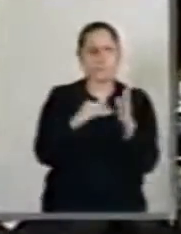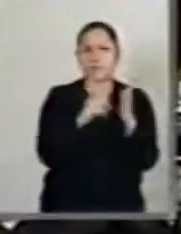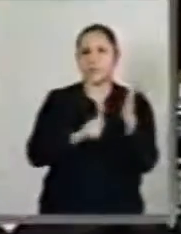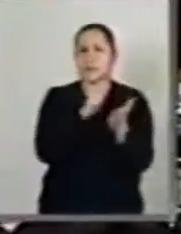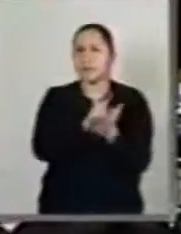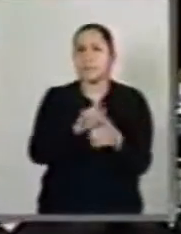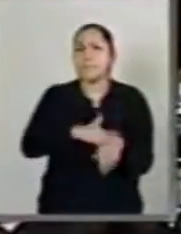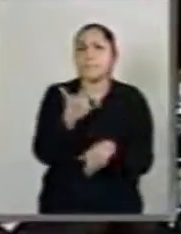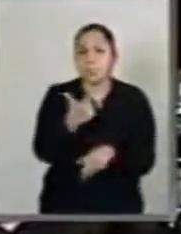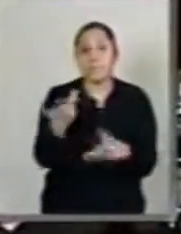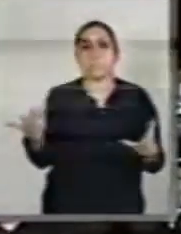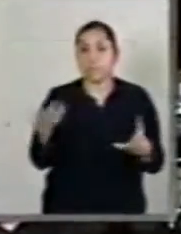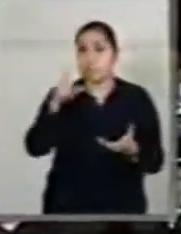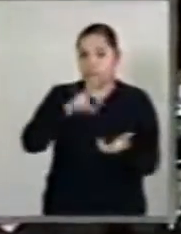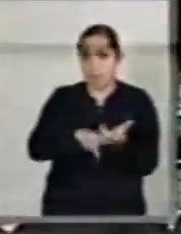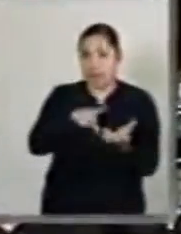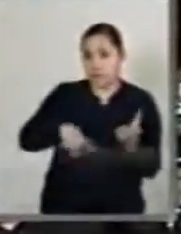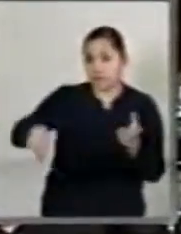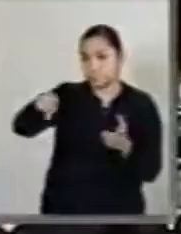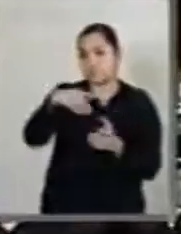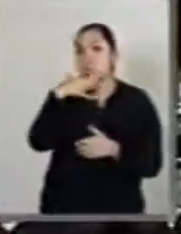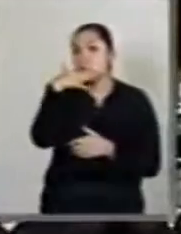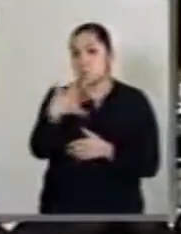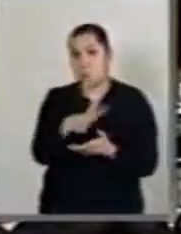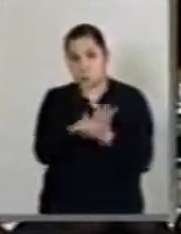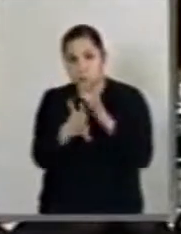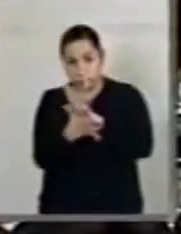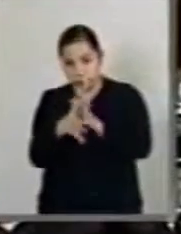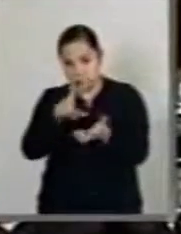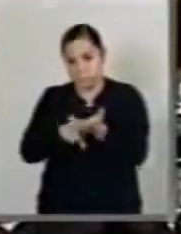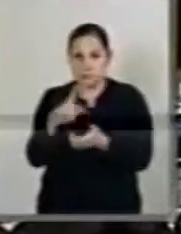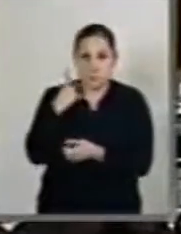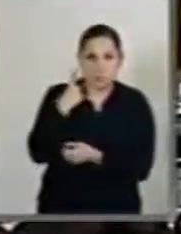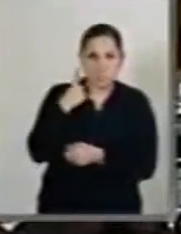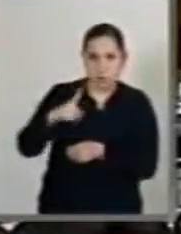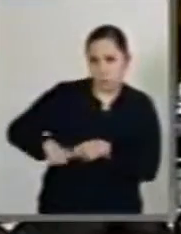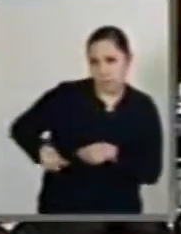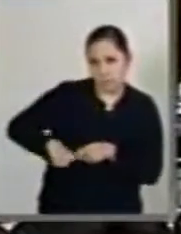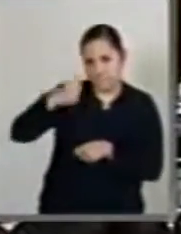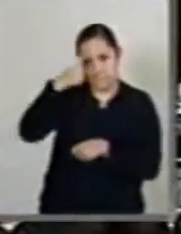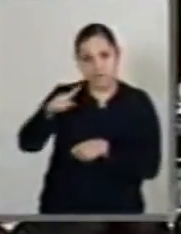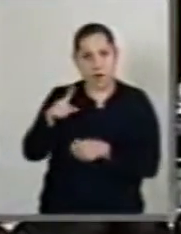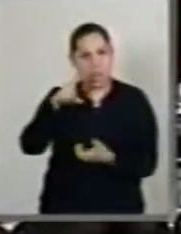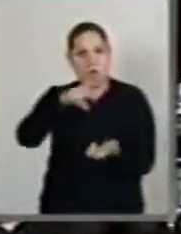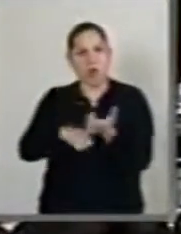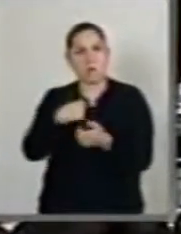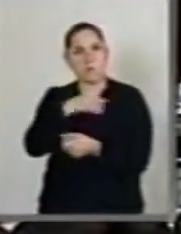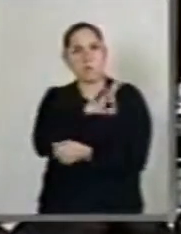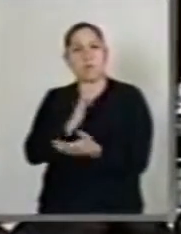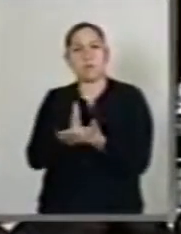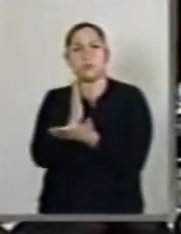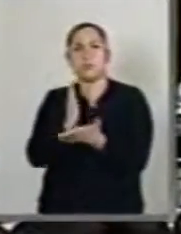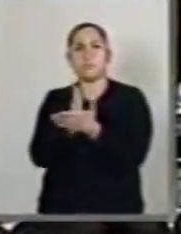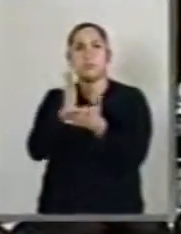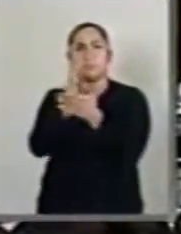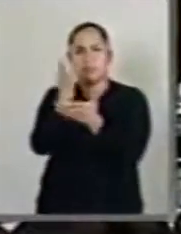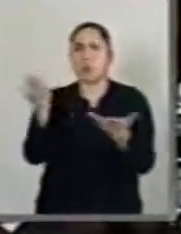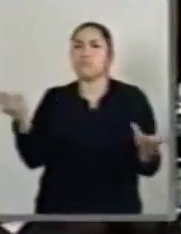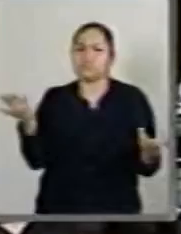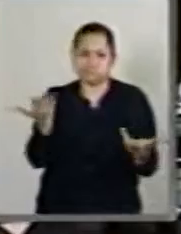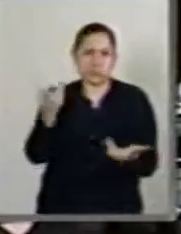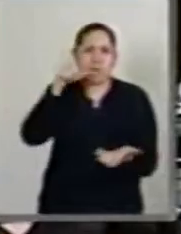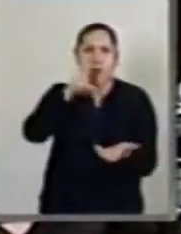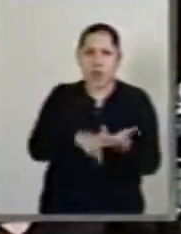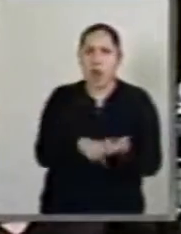política en el acceso al poder está presente de manera reiterada con intereses que están financiando campañas, que